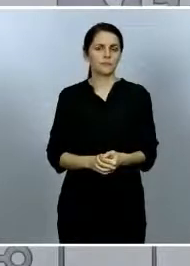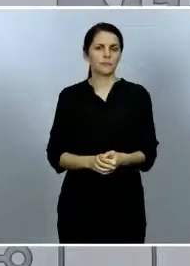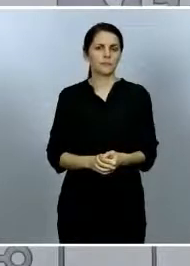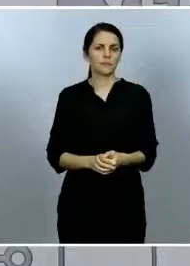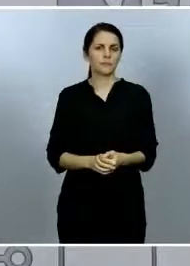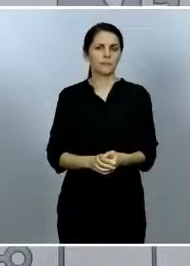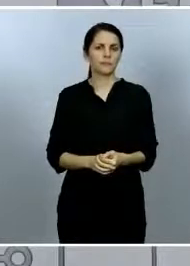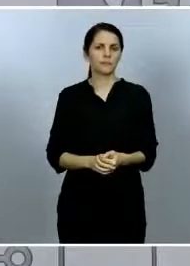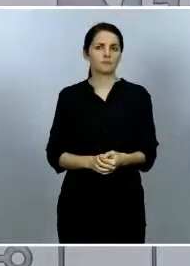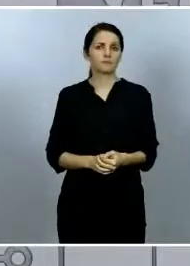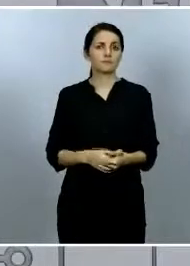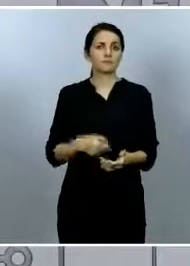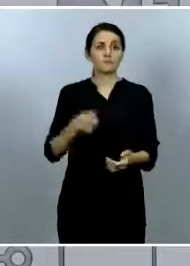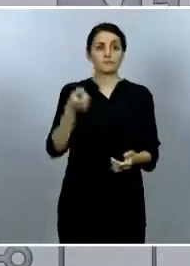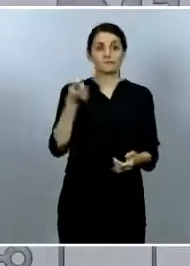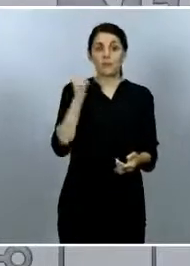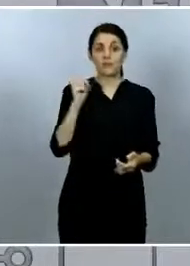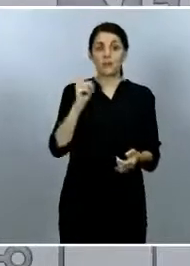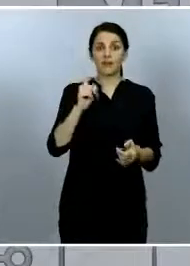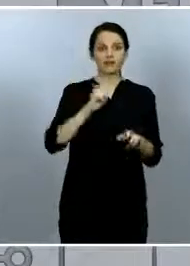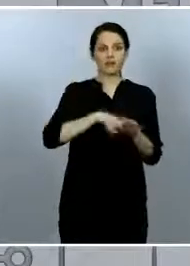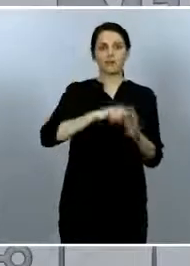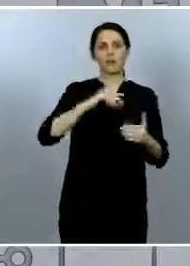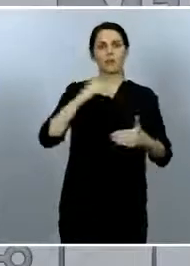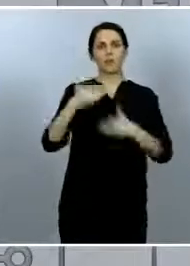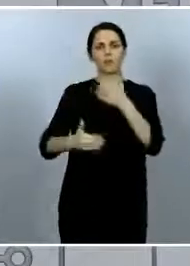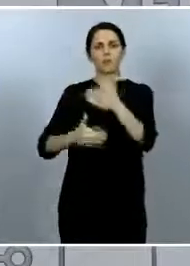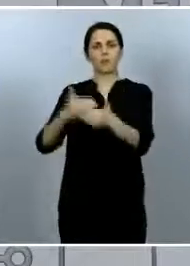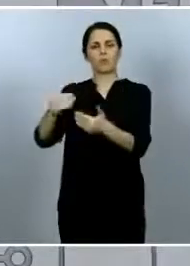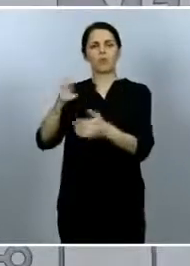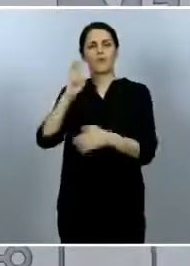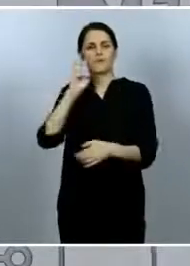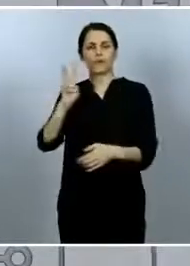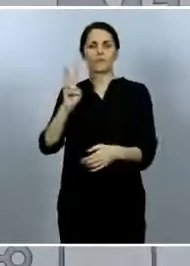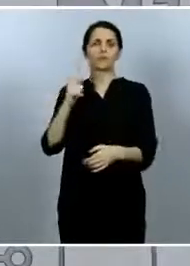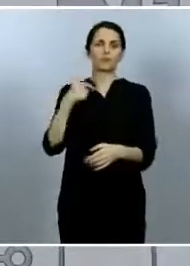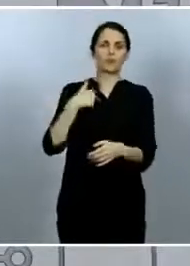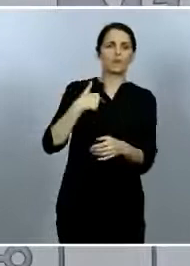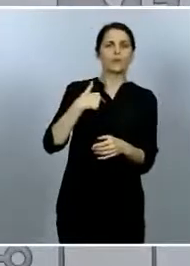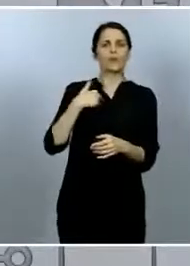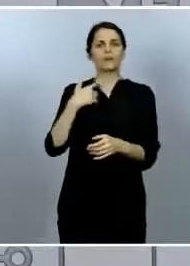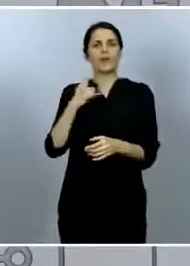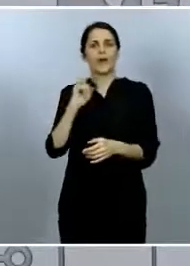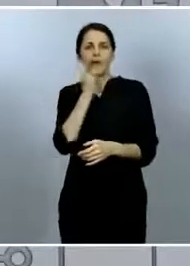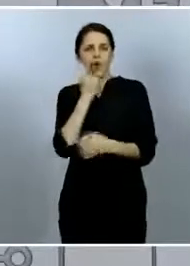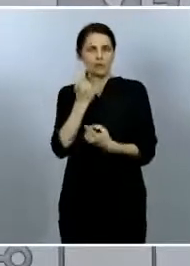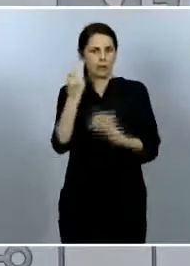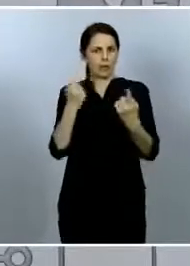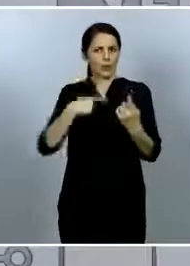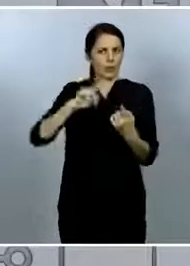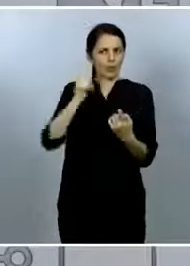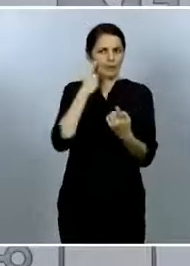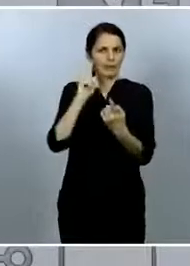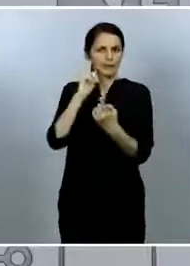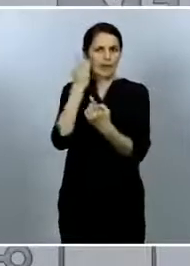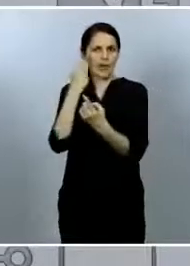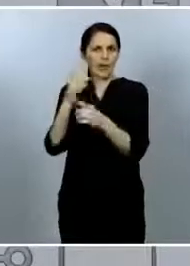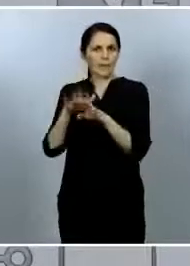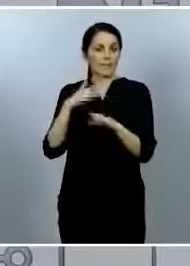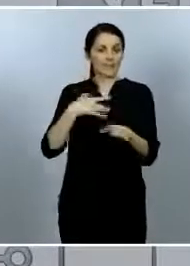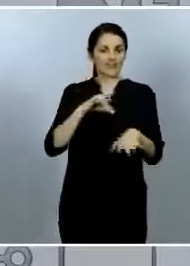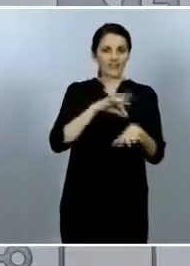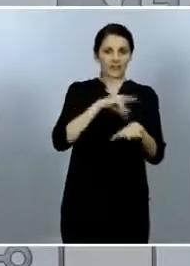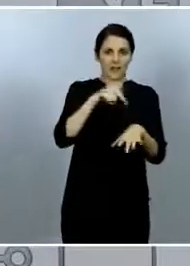posibles errores a medida que vamos detectando o conociendo más de la enfermedad y de lo que realmente ha pasado en España vamos